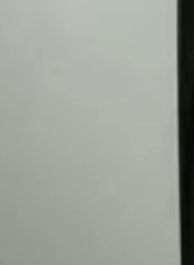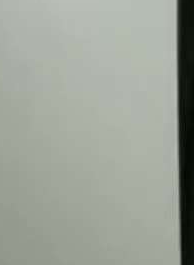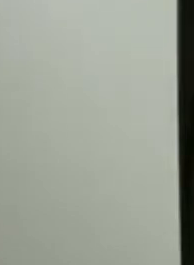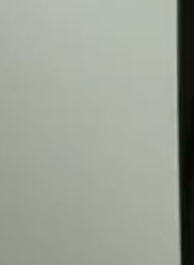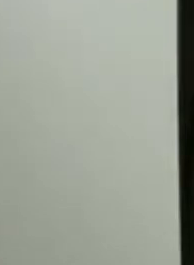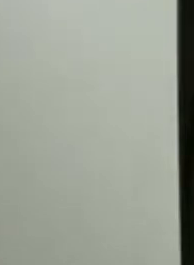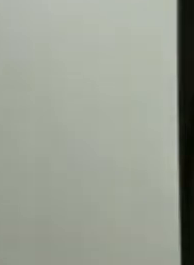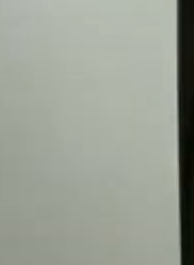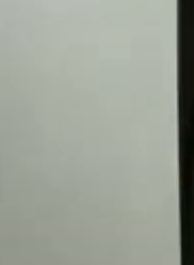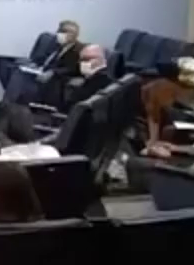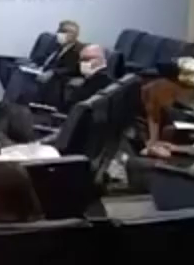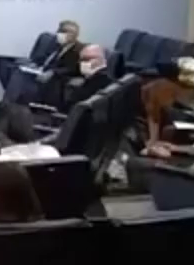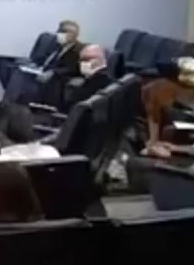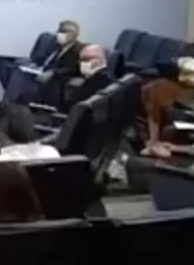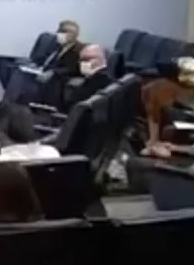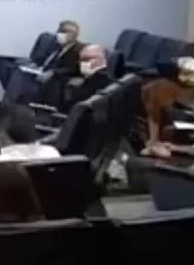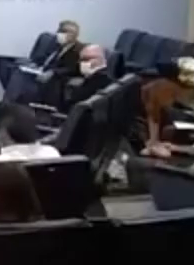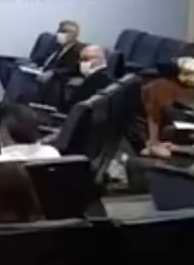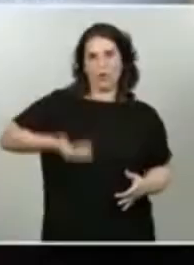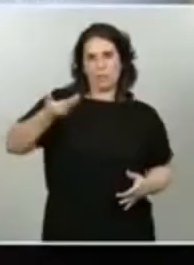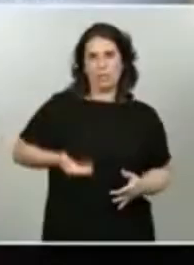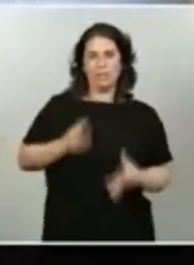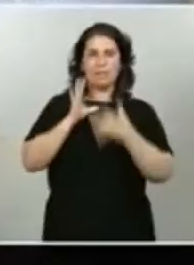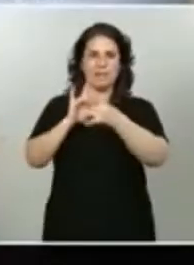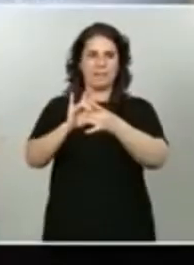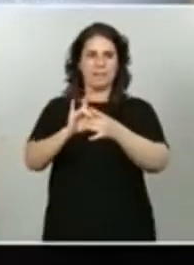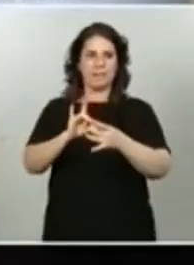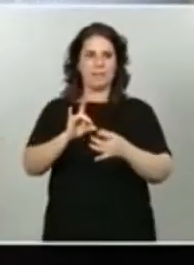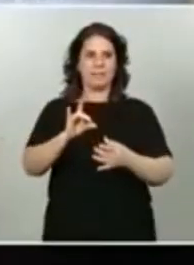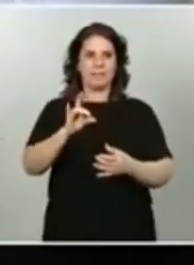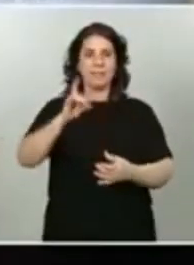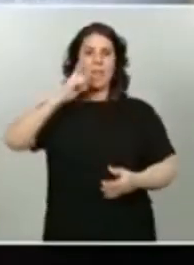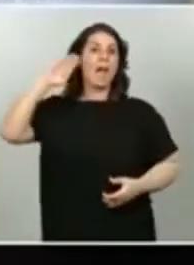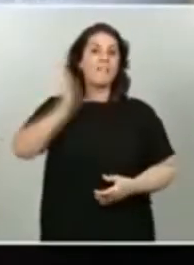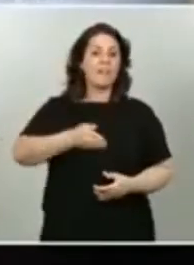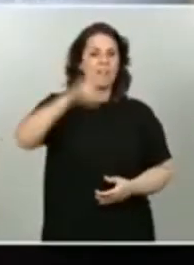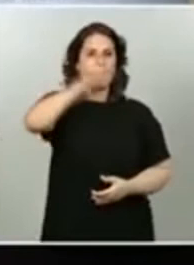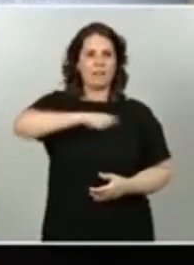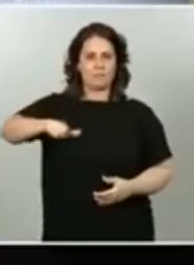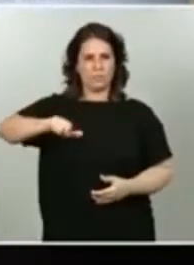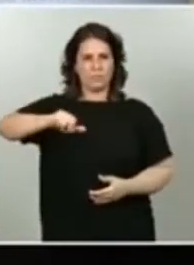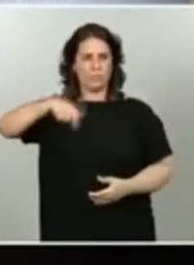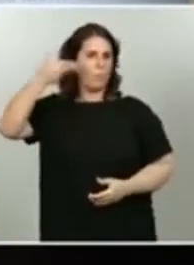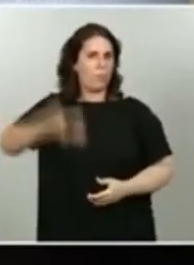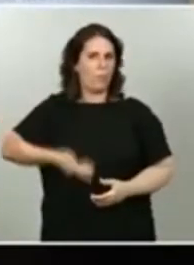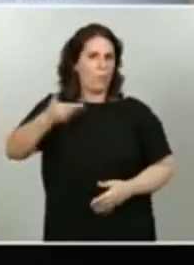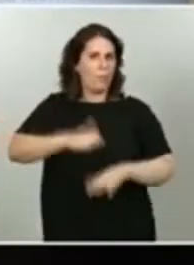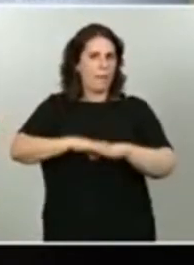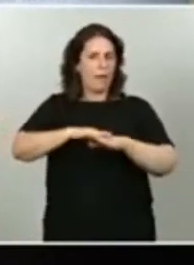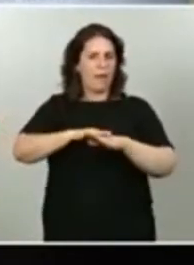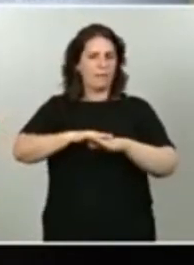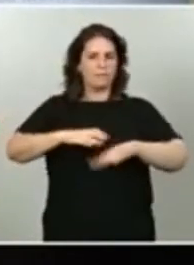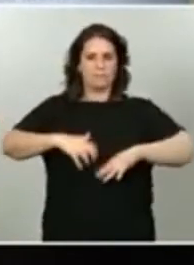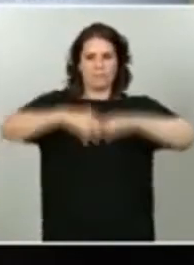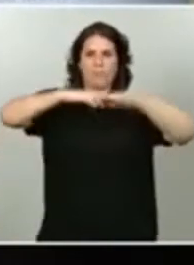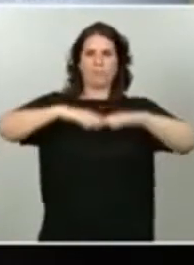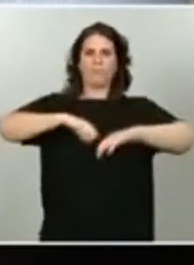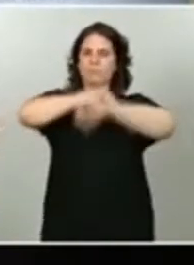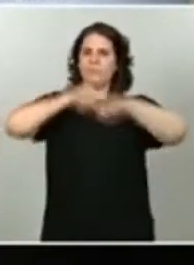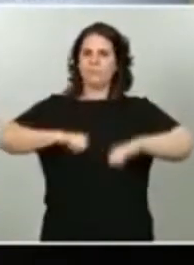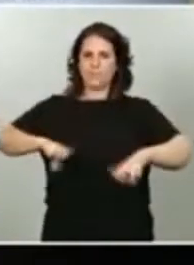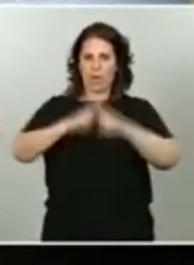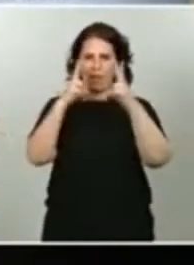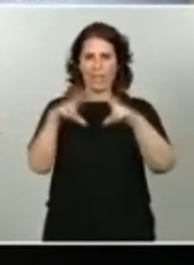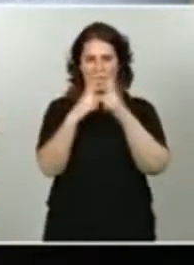importantes y que afectan a colectivos imprescindibles para la vertebración de nuestra sociedad. Y es por ello que en